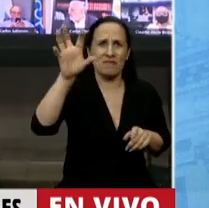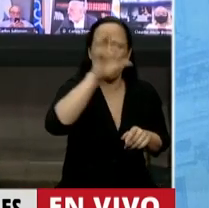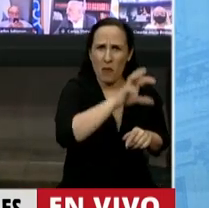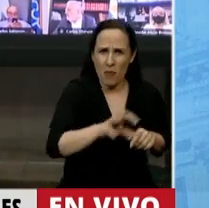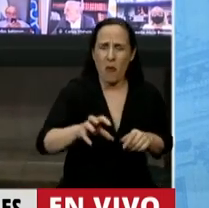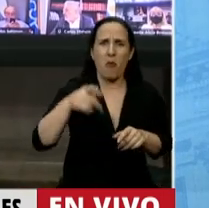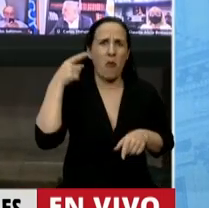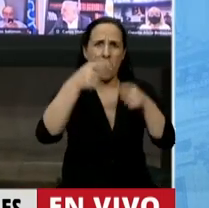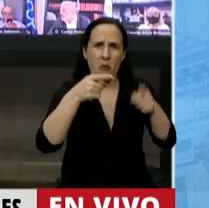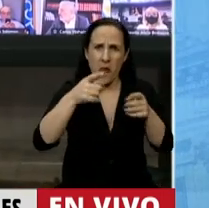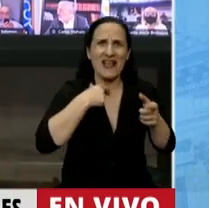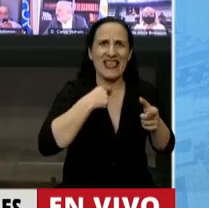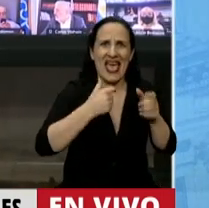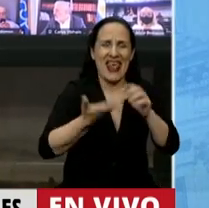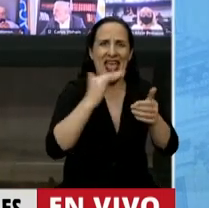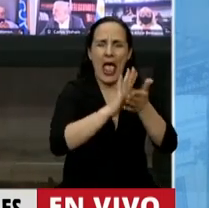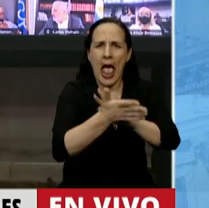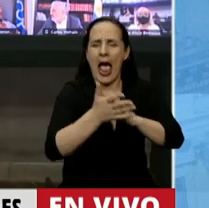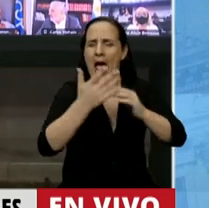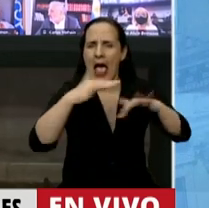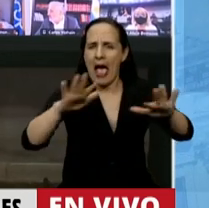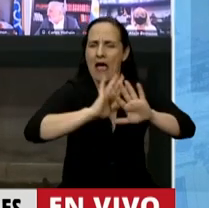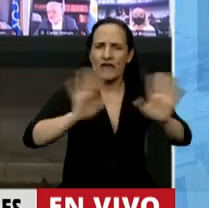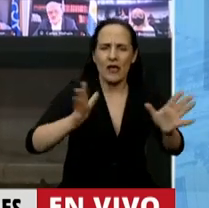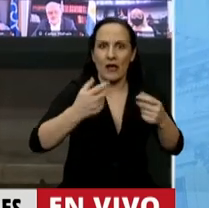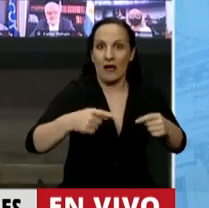justamente vaciándolos.